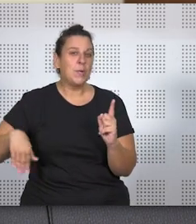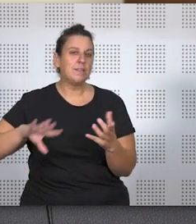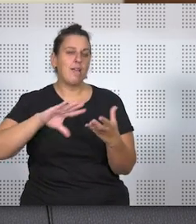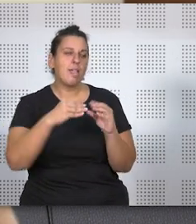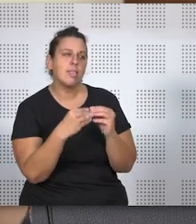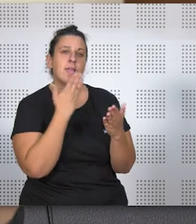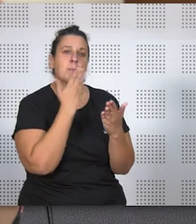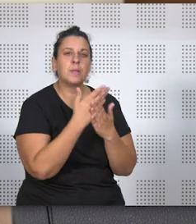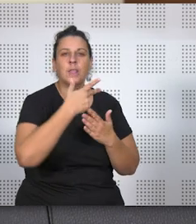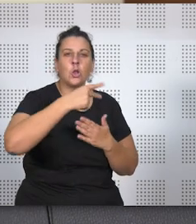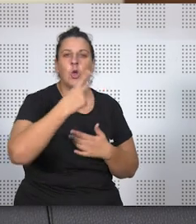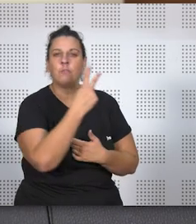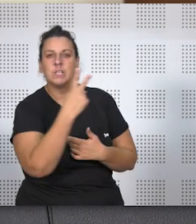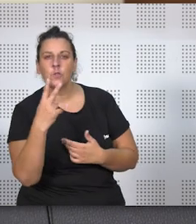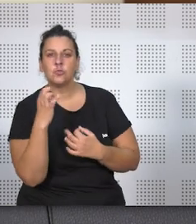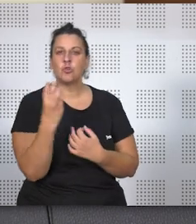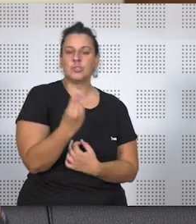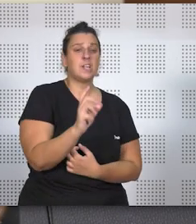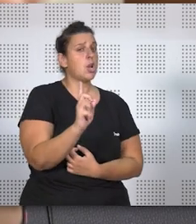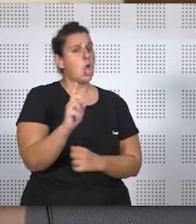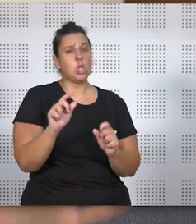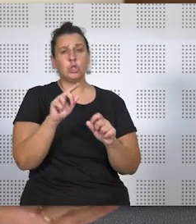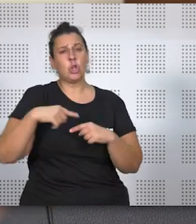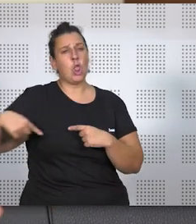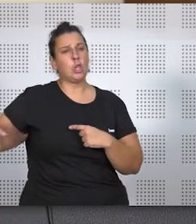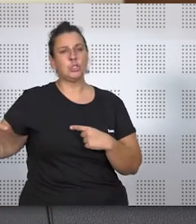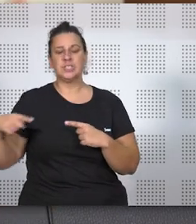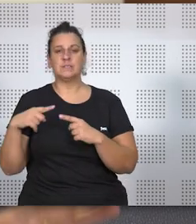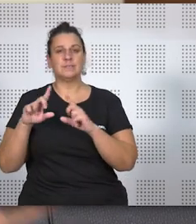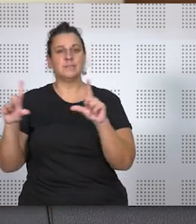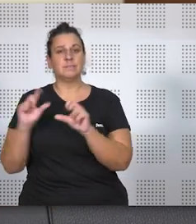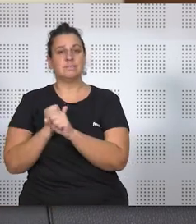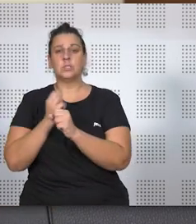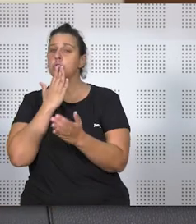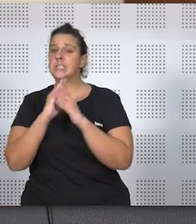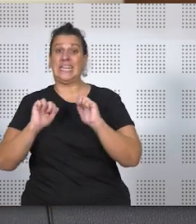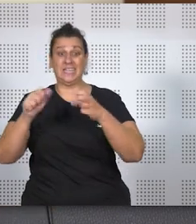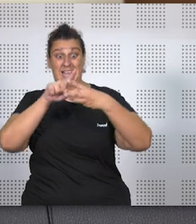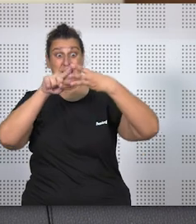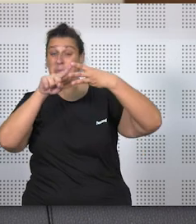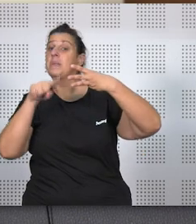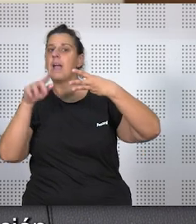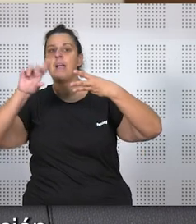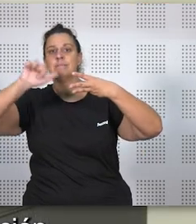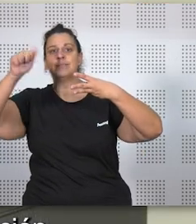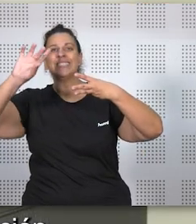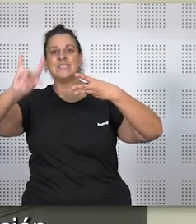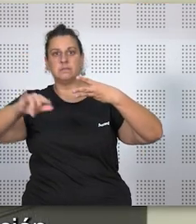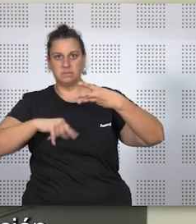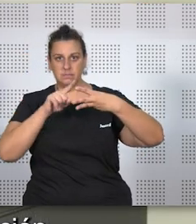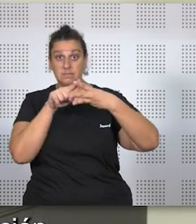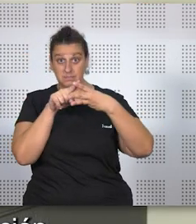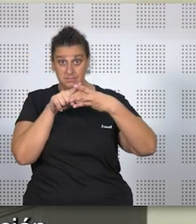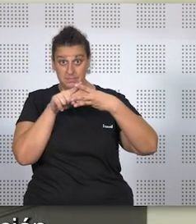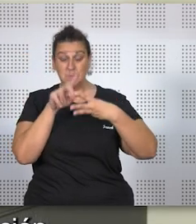adaptaciones de 22 horas o de tres días, no, no. La solicitud inicial de teletrabajo durante toda la jornada. Pero no solo eso,